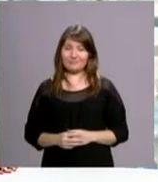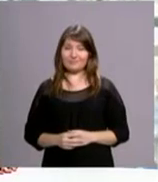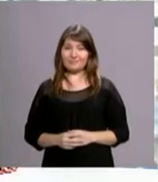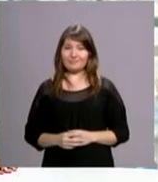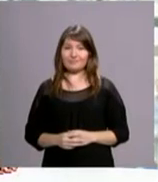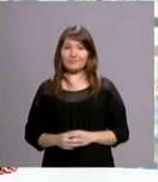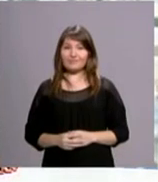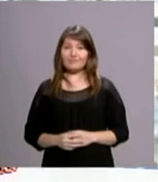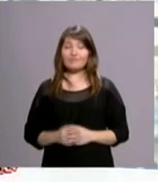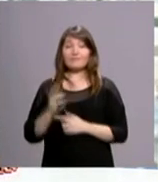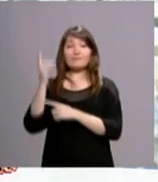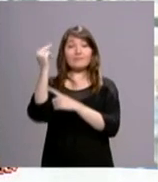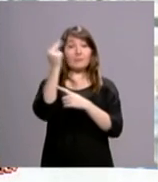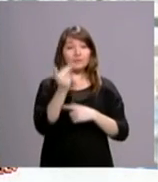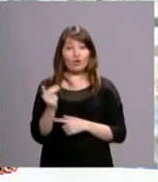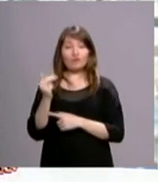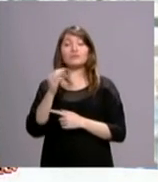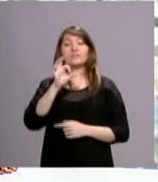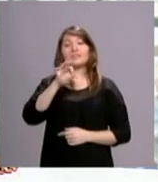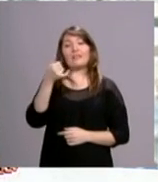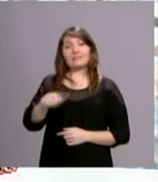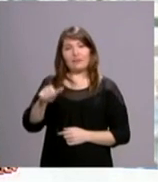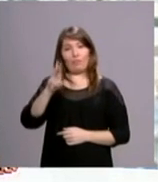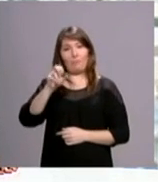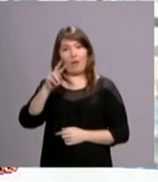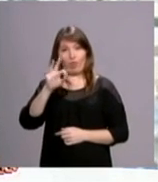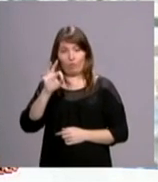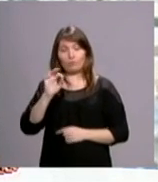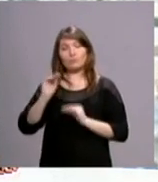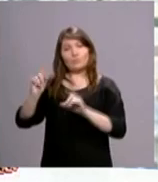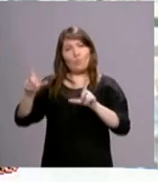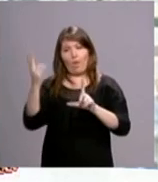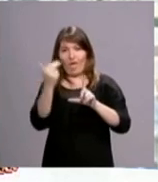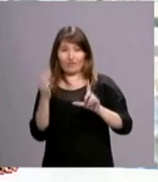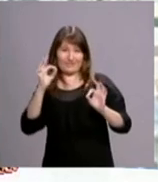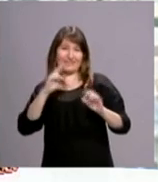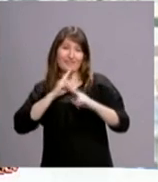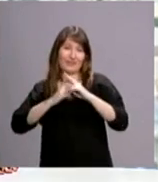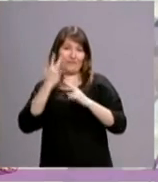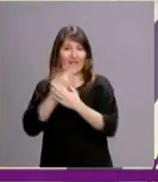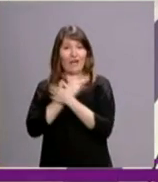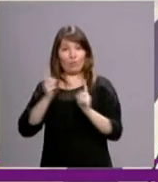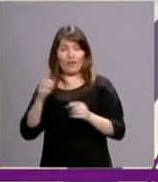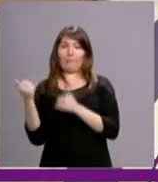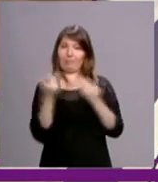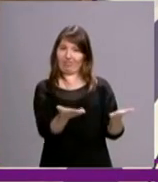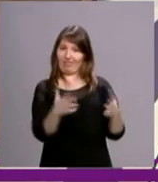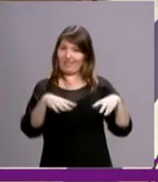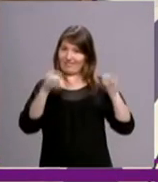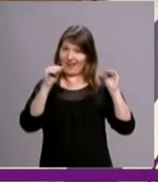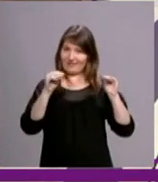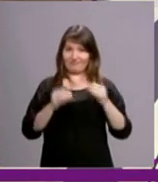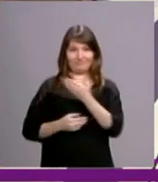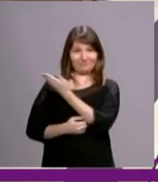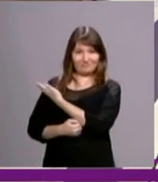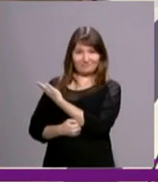El pintor Ricardo Sánchez Pardo ha donado a la catedral un cuadro de la Virgen de la Almudena. Esta misma